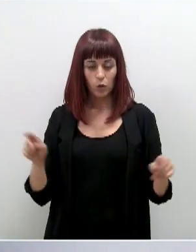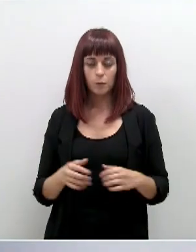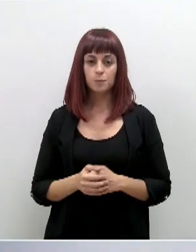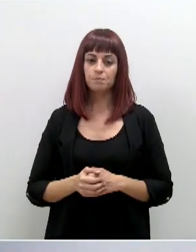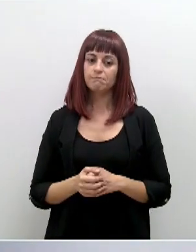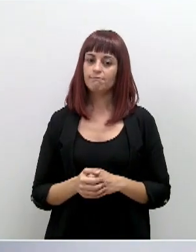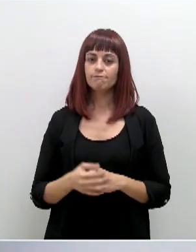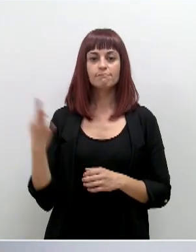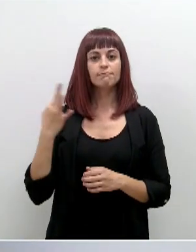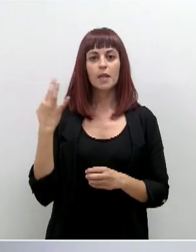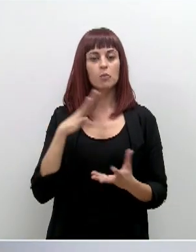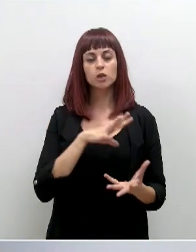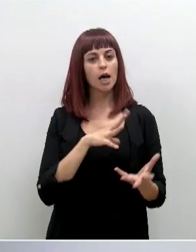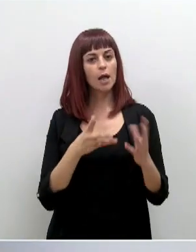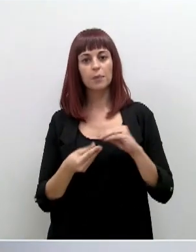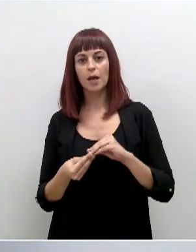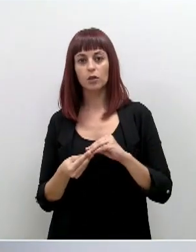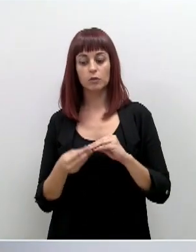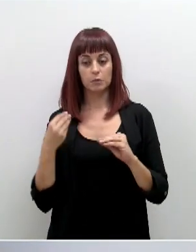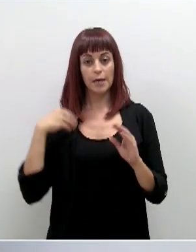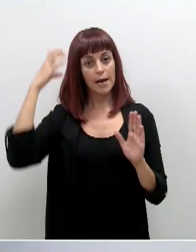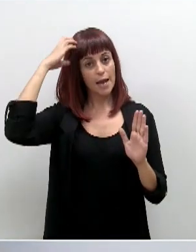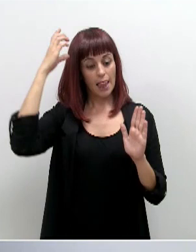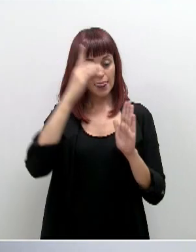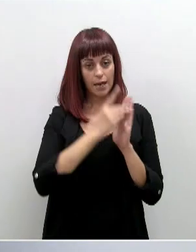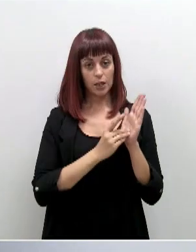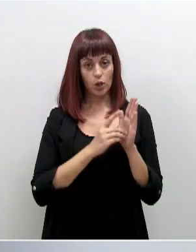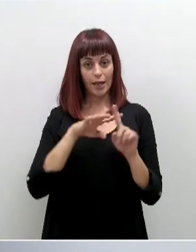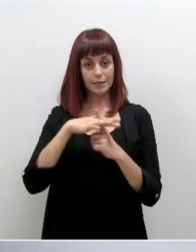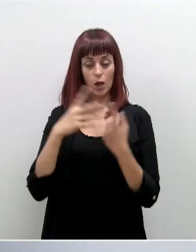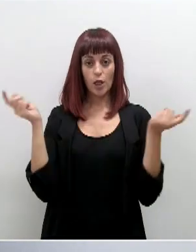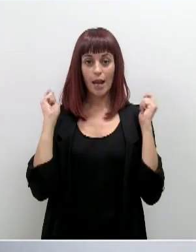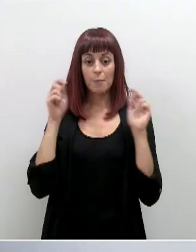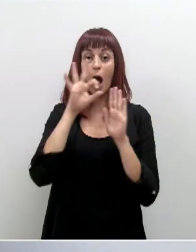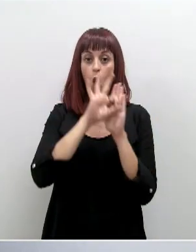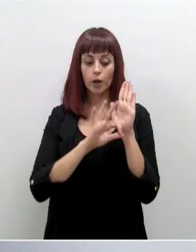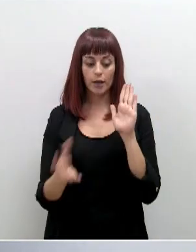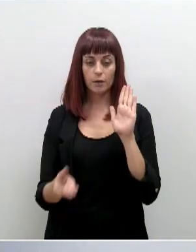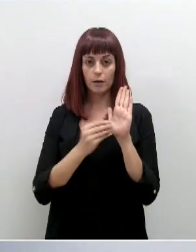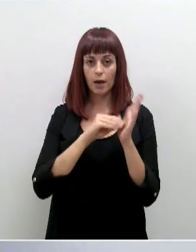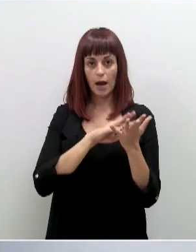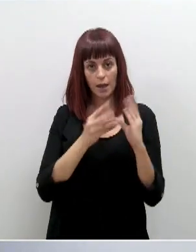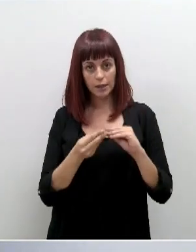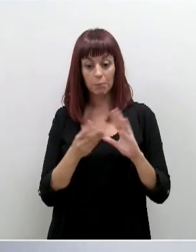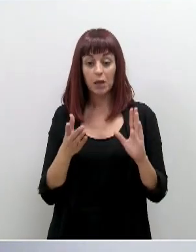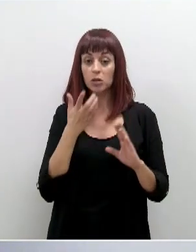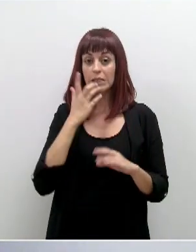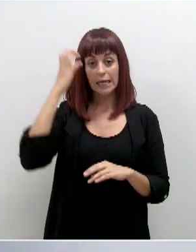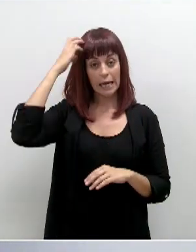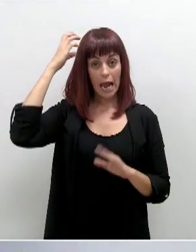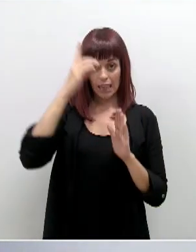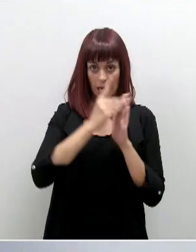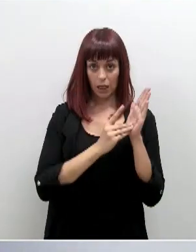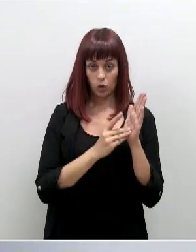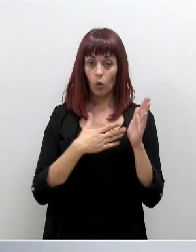adaptar al Real Decreto de Estado de Alarma esta orden, pero si el Real Decreto de Estado de Alarma da la posibilidad,